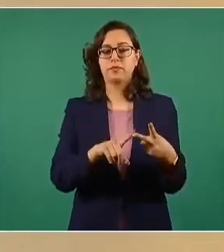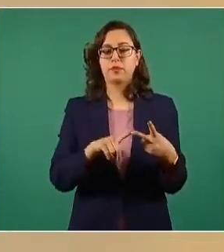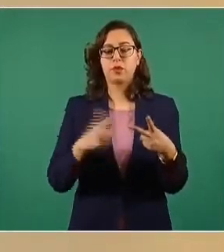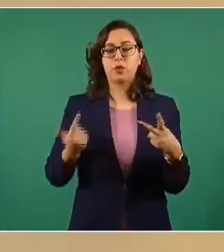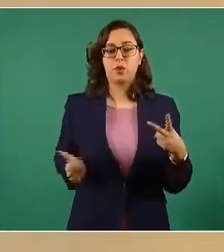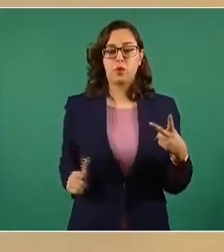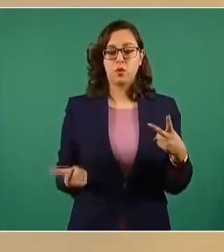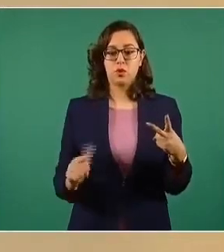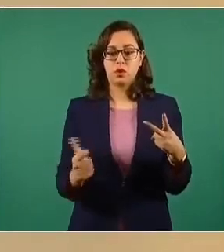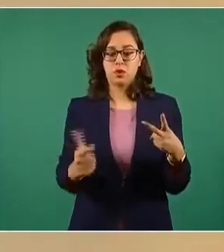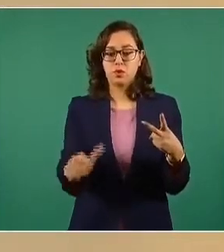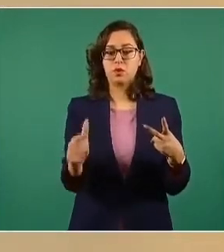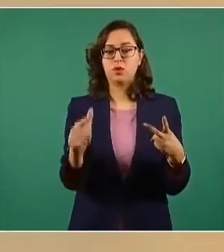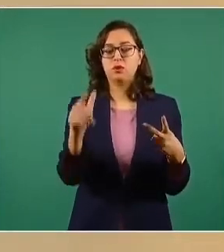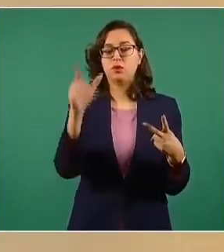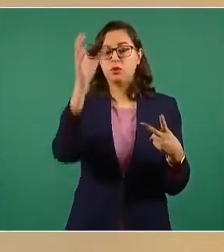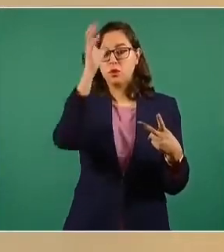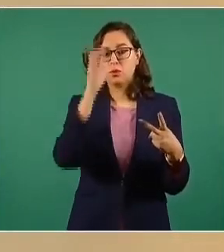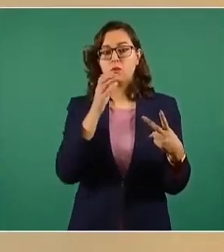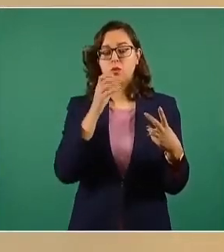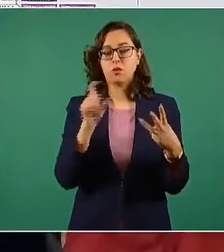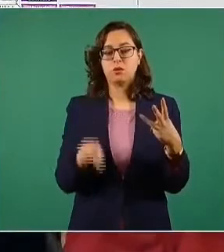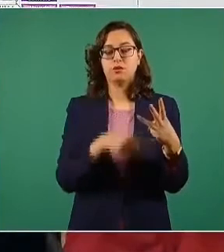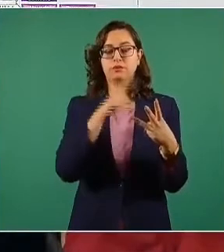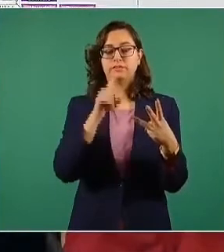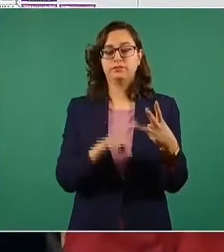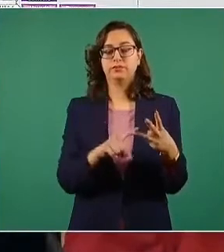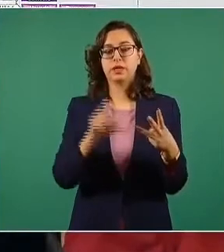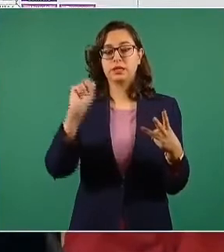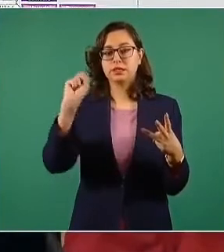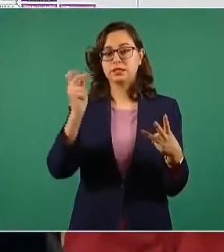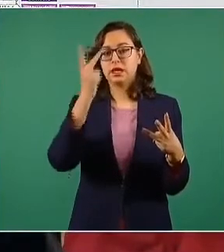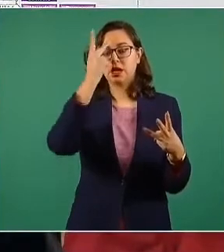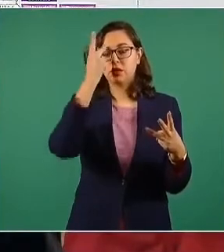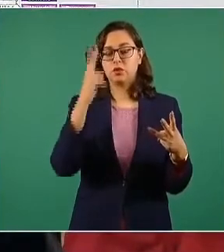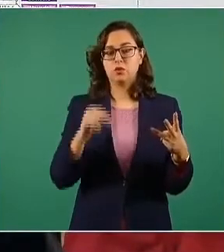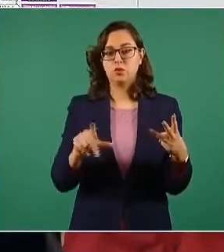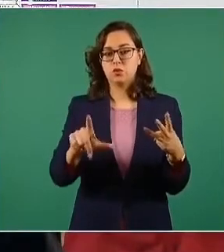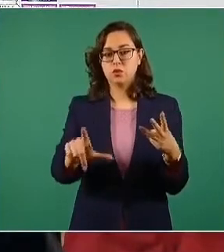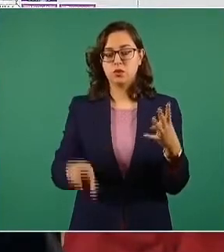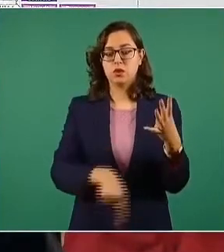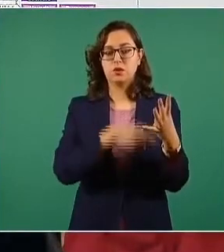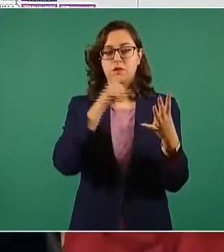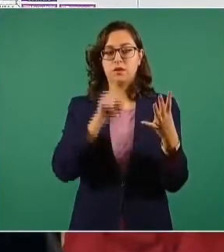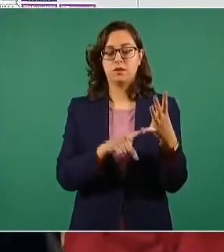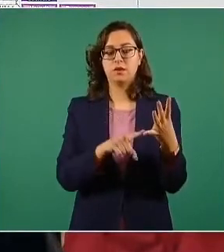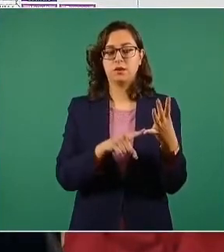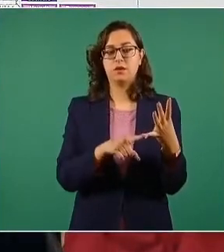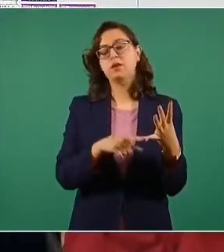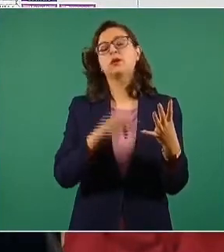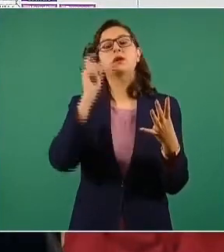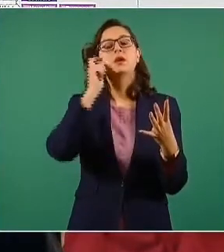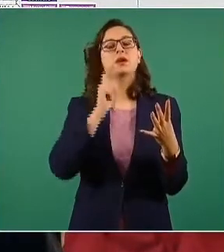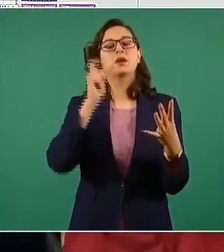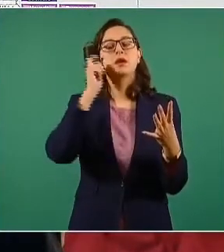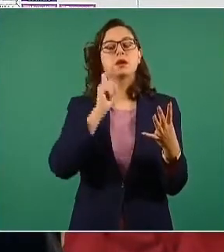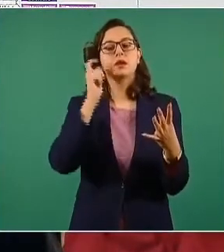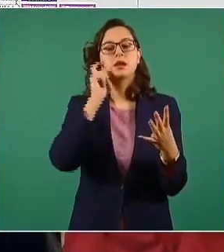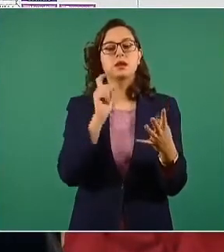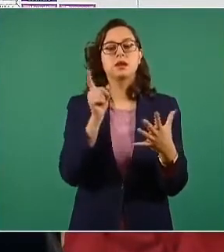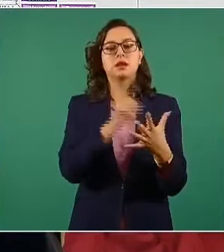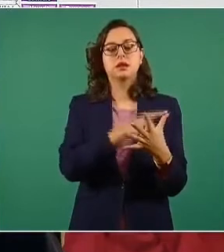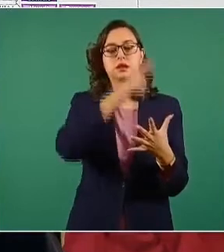Guanajuato y Coahuila, la 3, San Luis Potosí y Nuevo León, la 4, Guerrero y la 5,